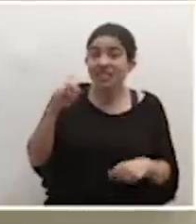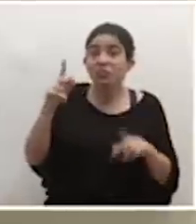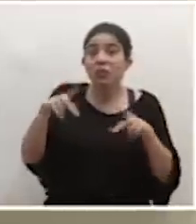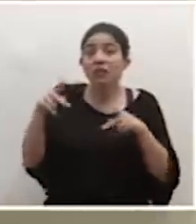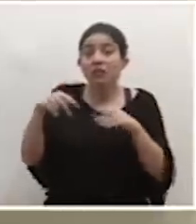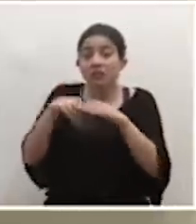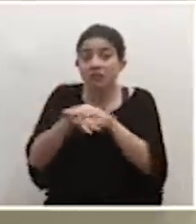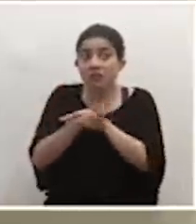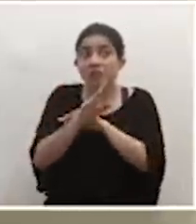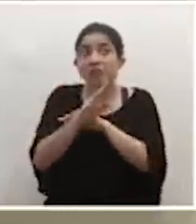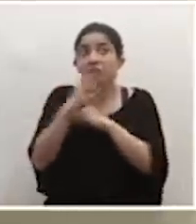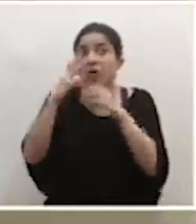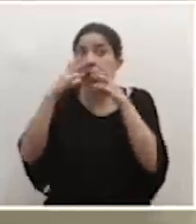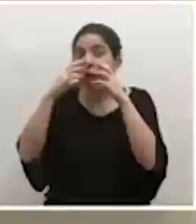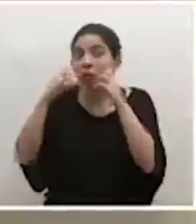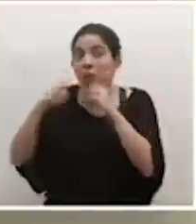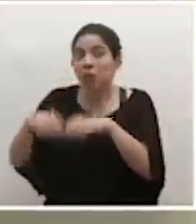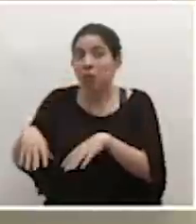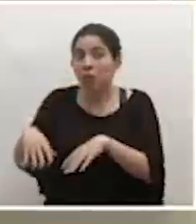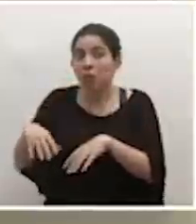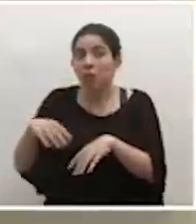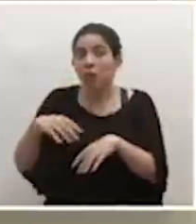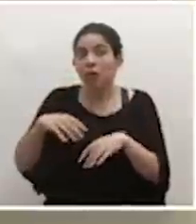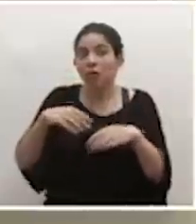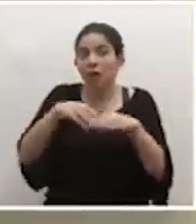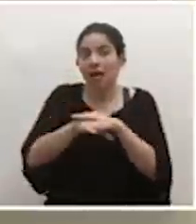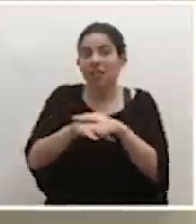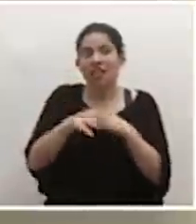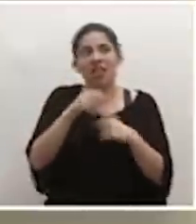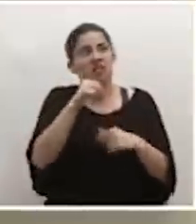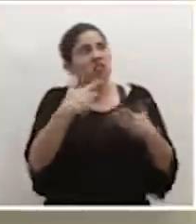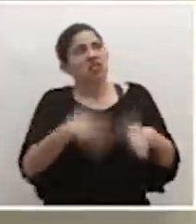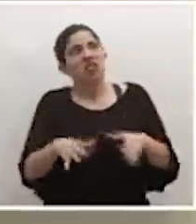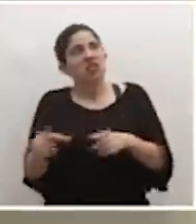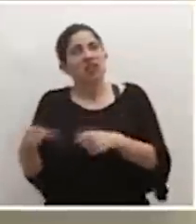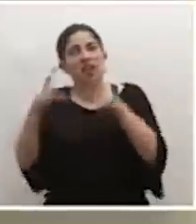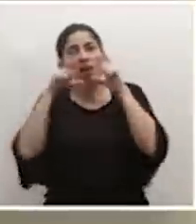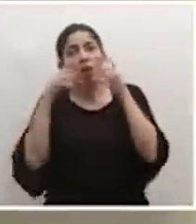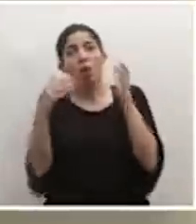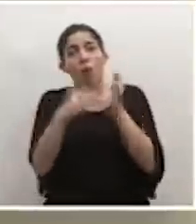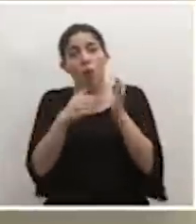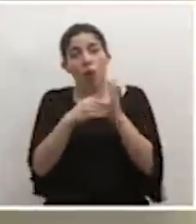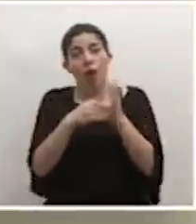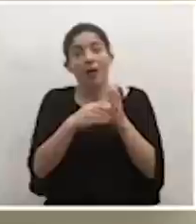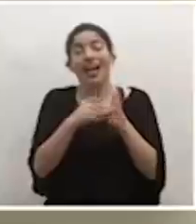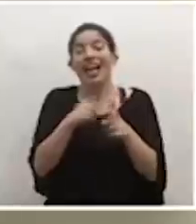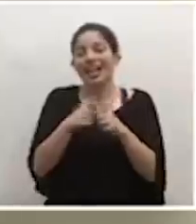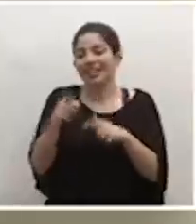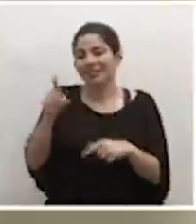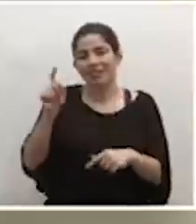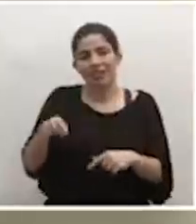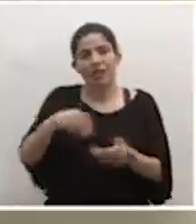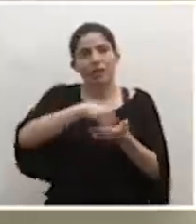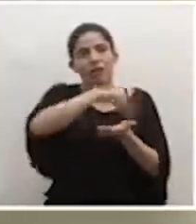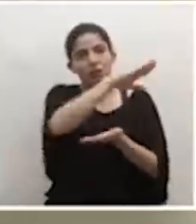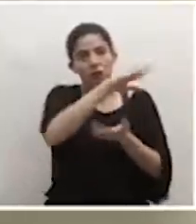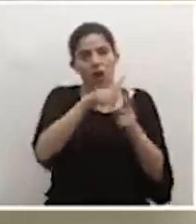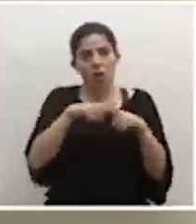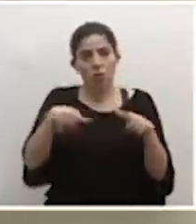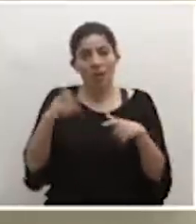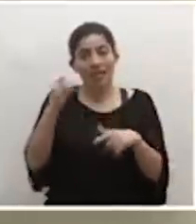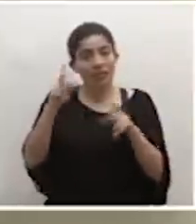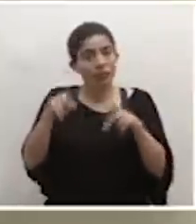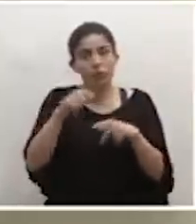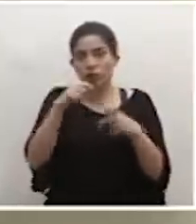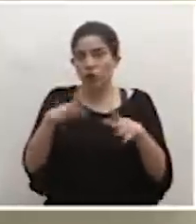retire en medio de que esté en el recinto y se niegue a colocárselo de nuevo, tendrá que sacarlo de ese recinto,